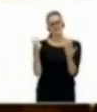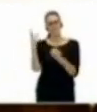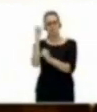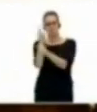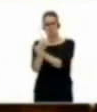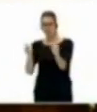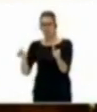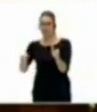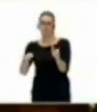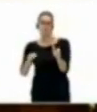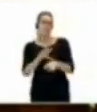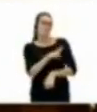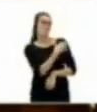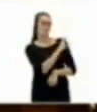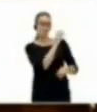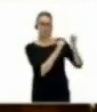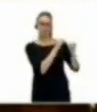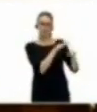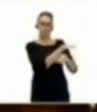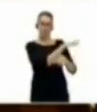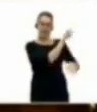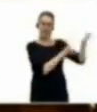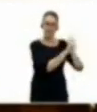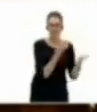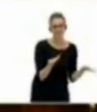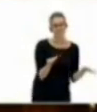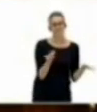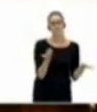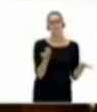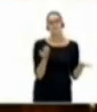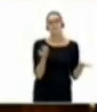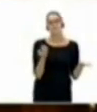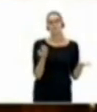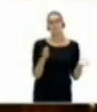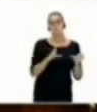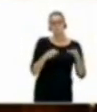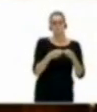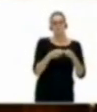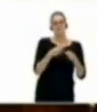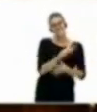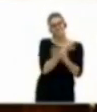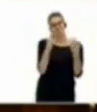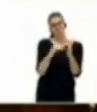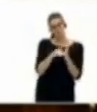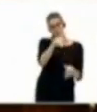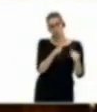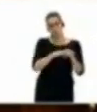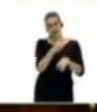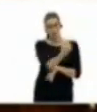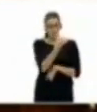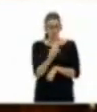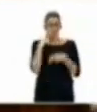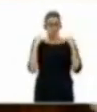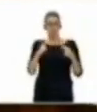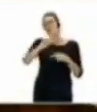50% de la Cámara. En el que a un partido le cuesta 19.000 votos conseguir a un diputado, mientras a otro le cuesta 1.700.